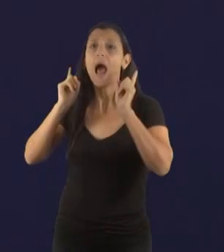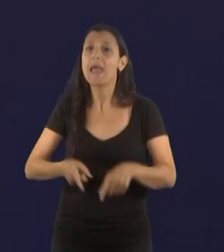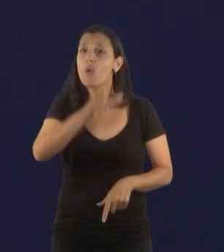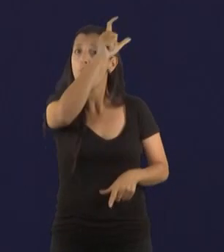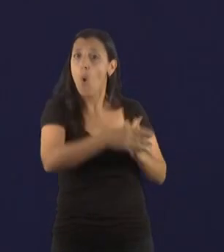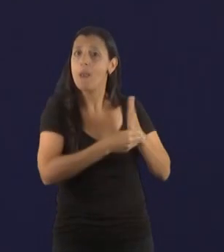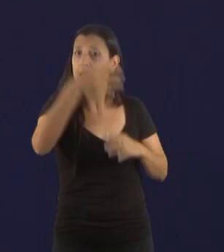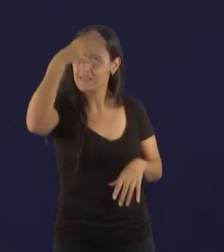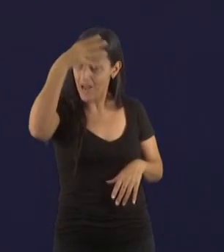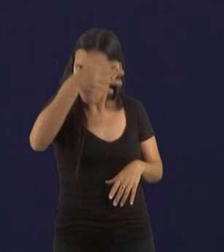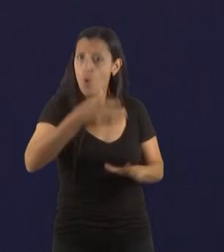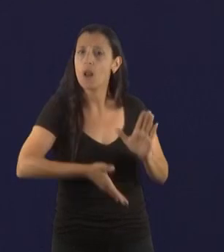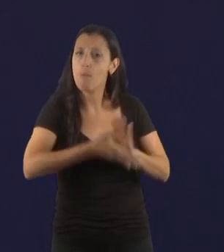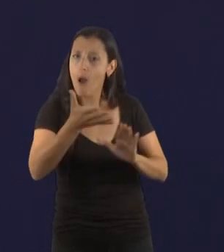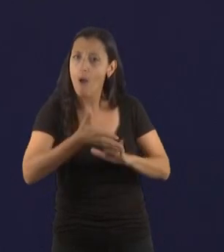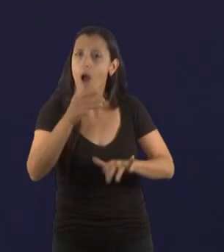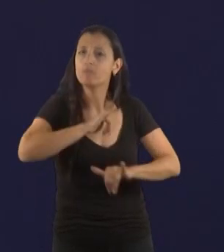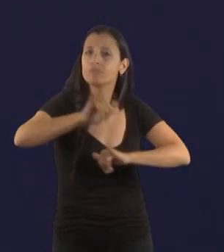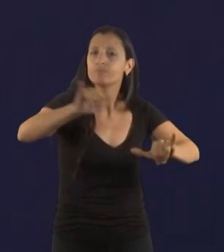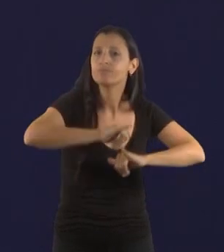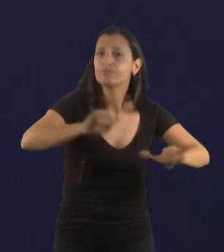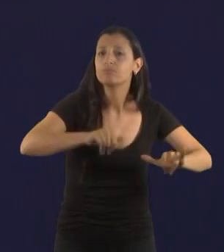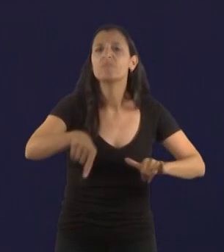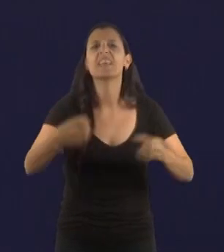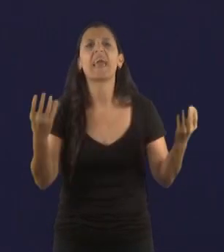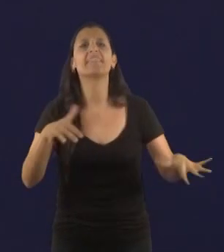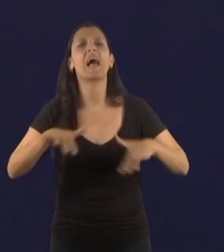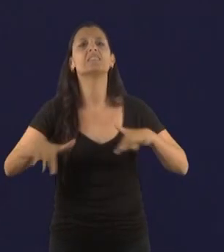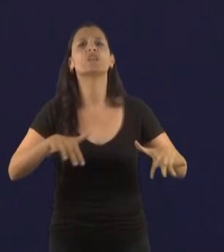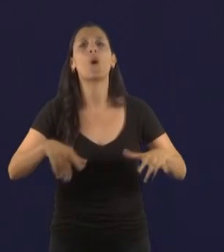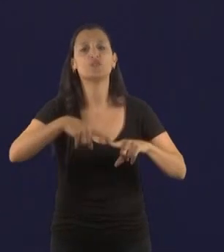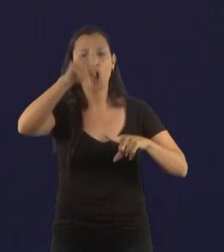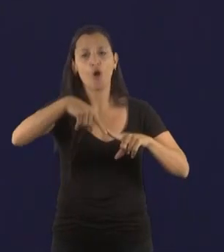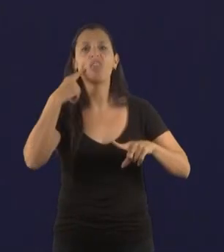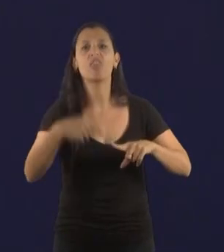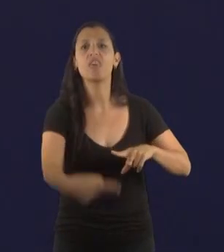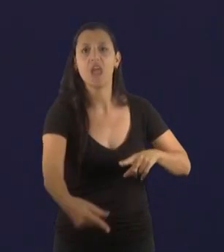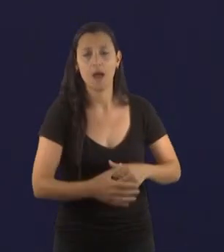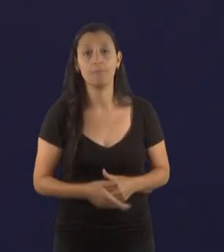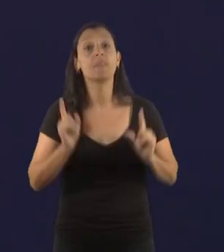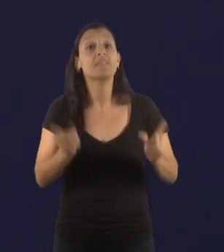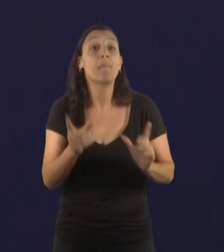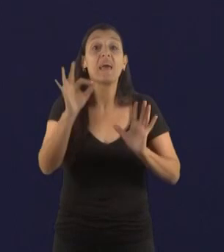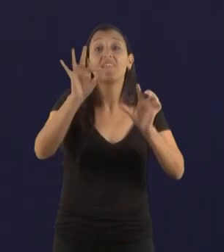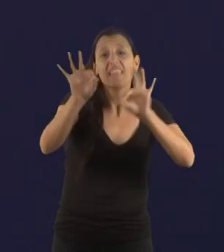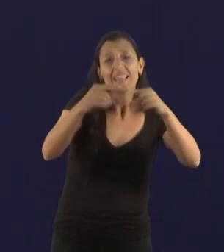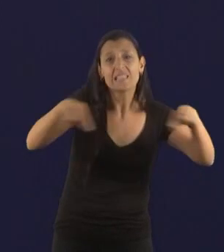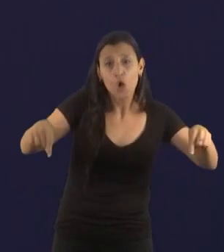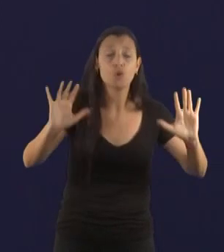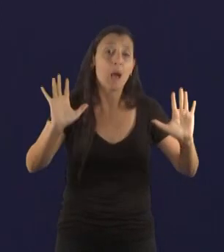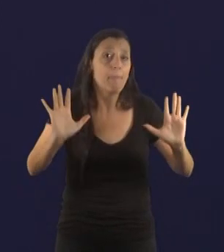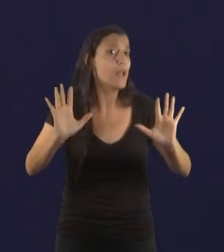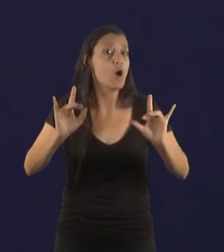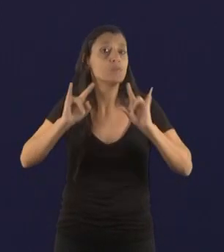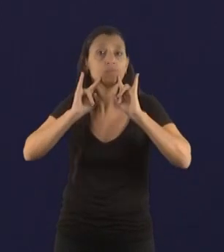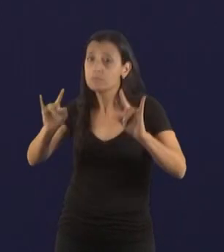va a ir dando detalles de lo que ocurra y tal vez algún detalle de lo que me estás preguntando, pero claramente es un